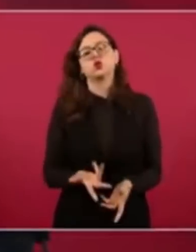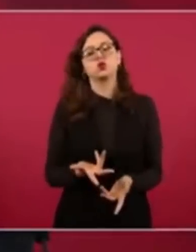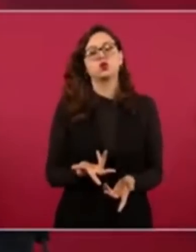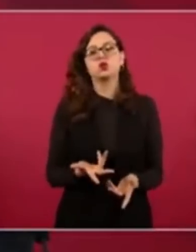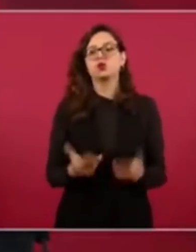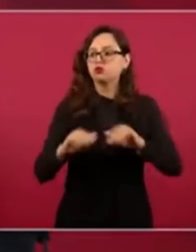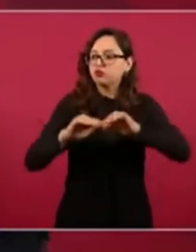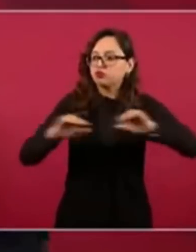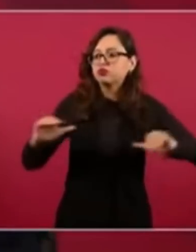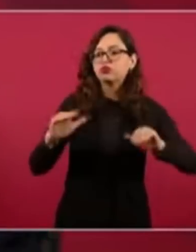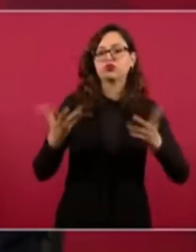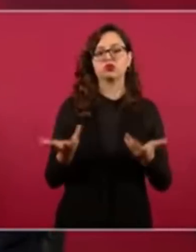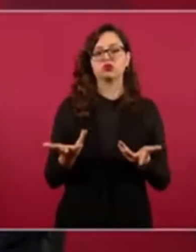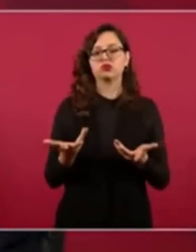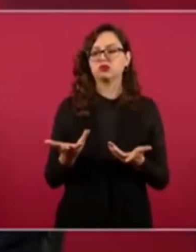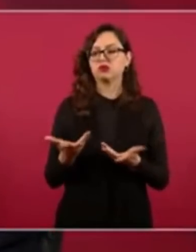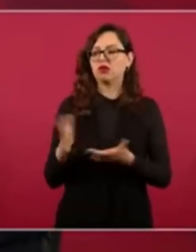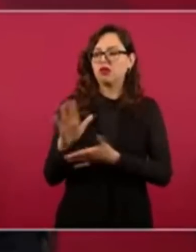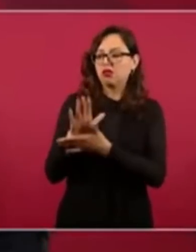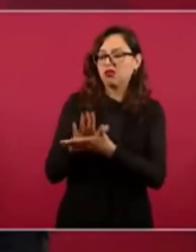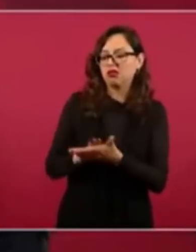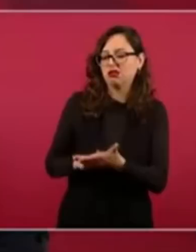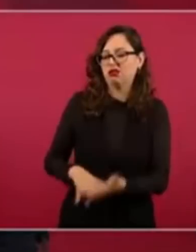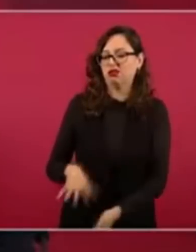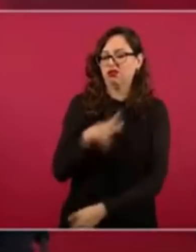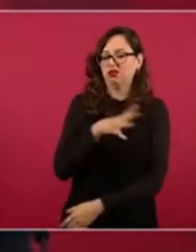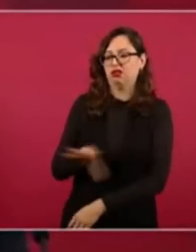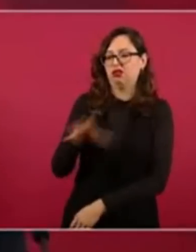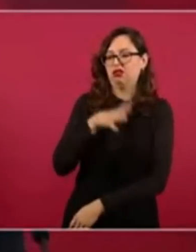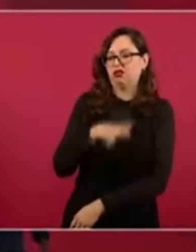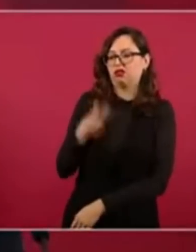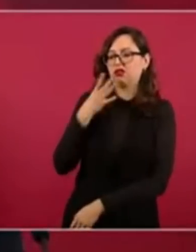sientan más que otros y el poder